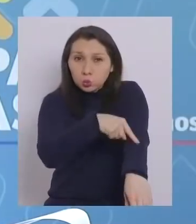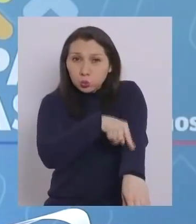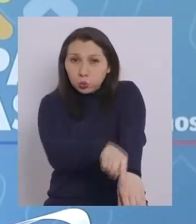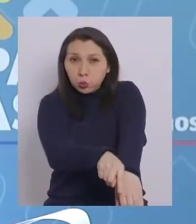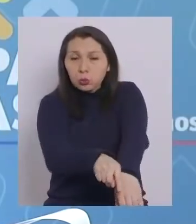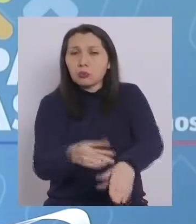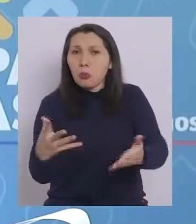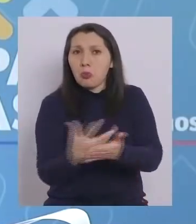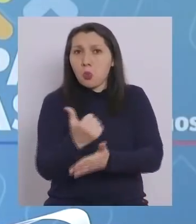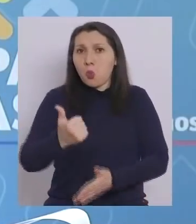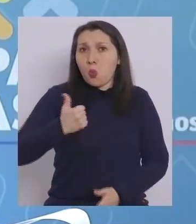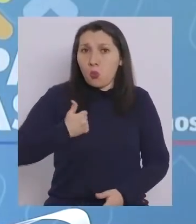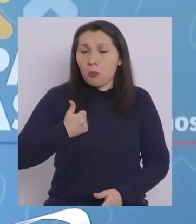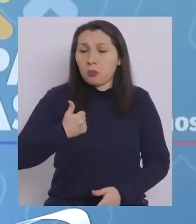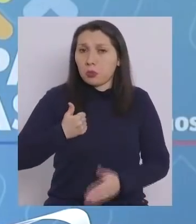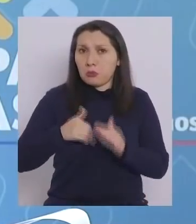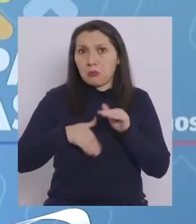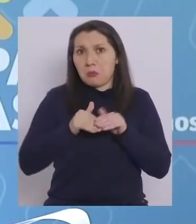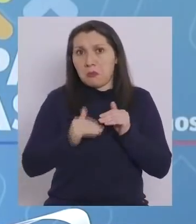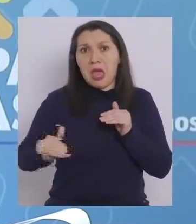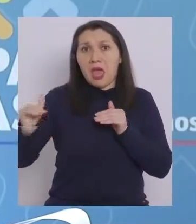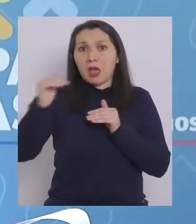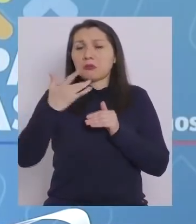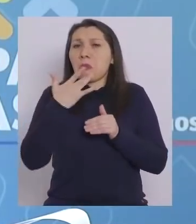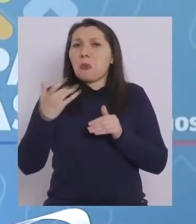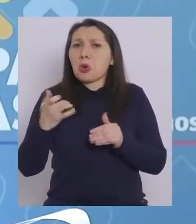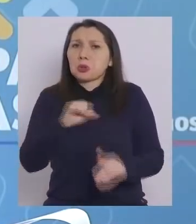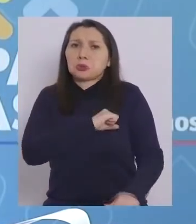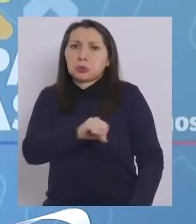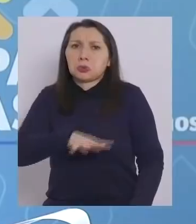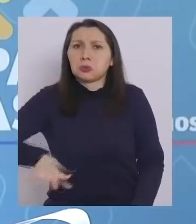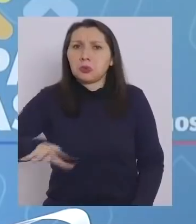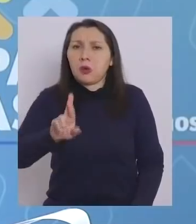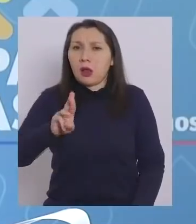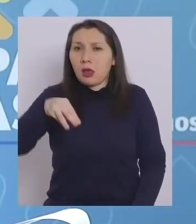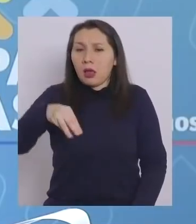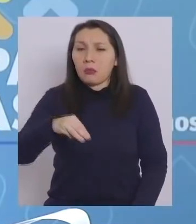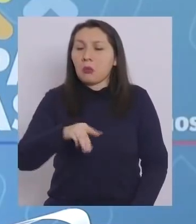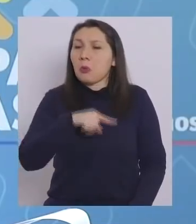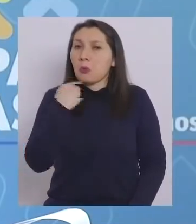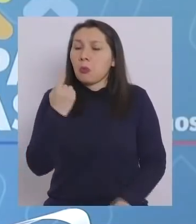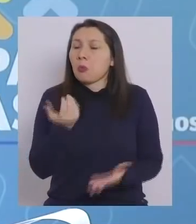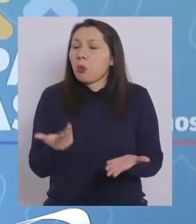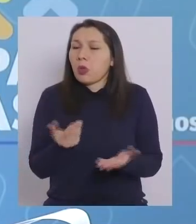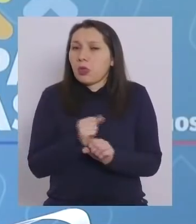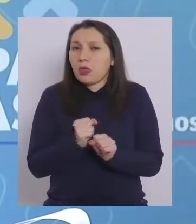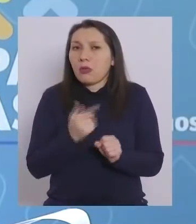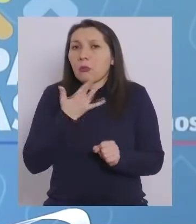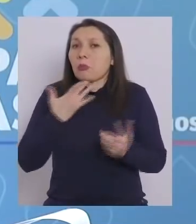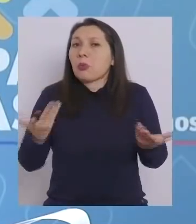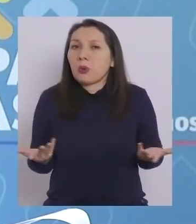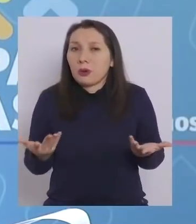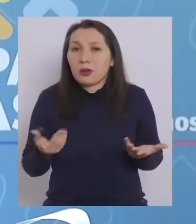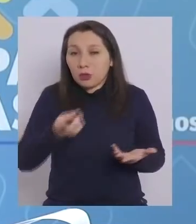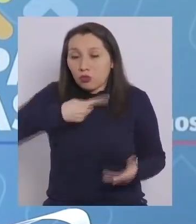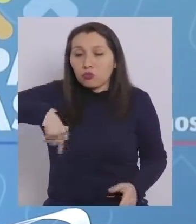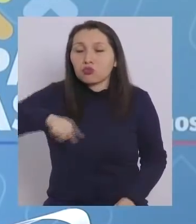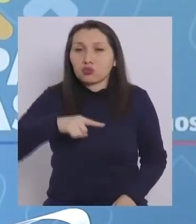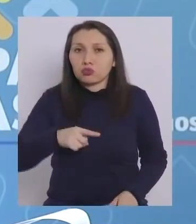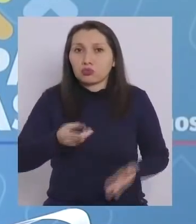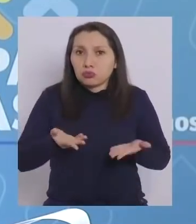que han logrado cumplir la meta con creces. Entonces, ¿por qué la región metropolitana no lo va a poder hacer? Si nosotros